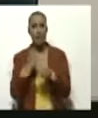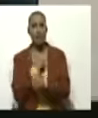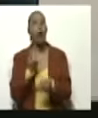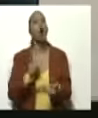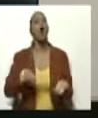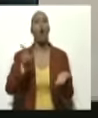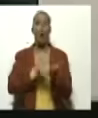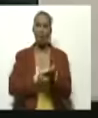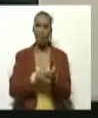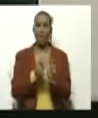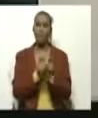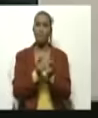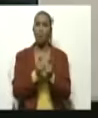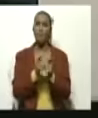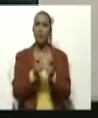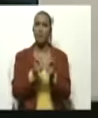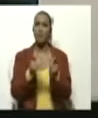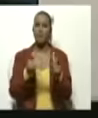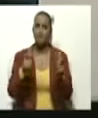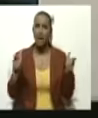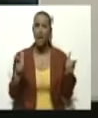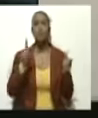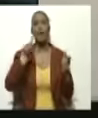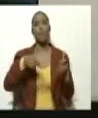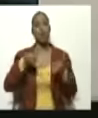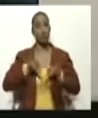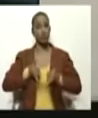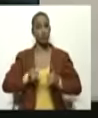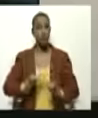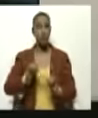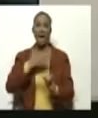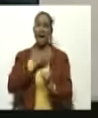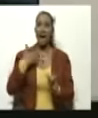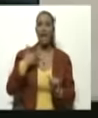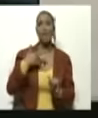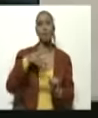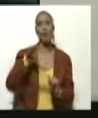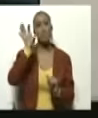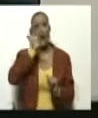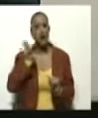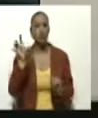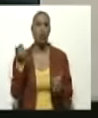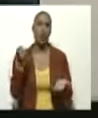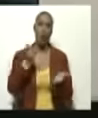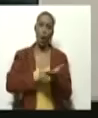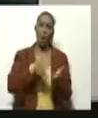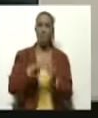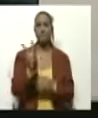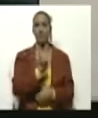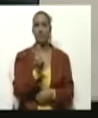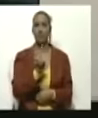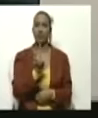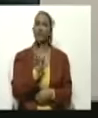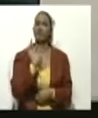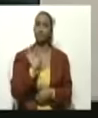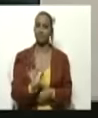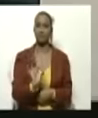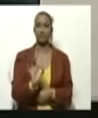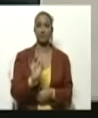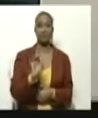nuestros hijos. Se regresen nuestros hijos. Los objetivos comunes que guíen nuestros pasos